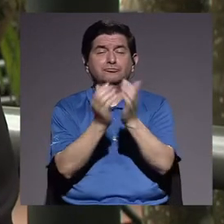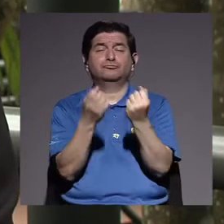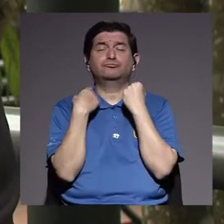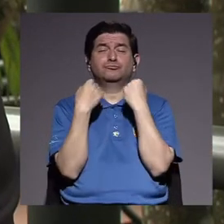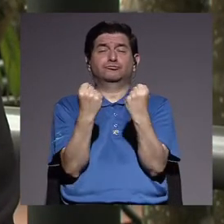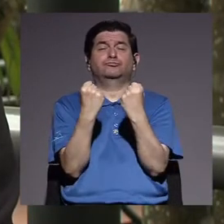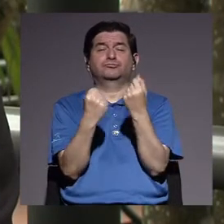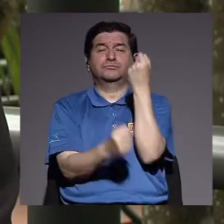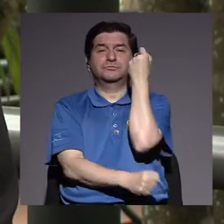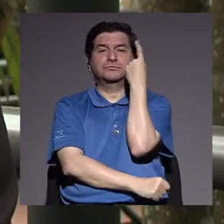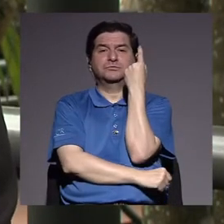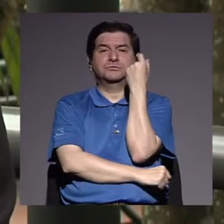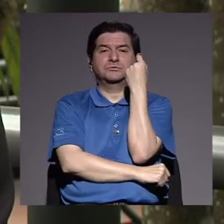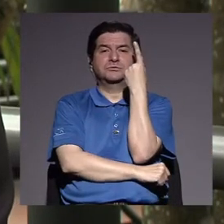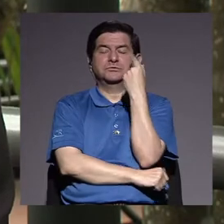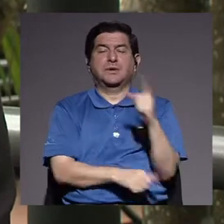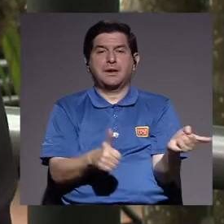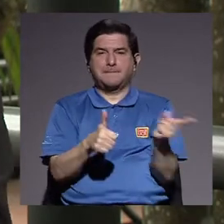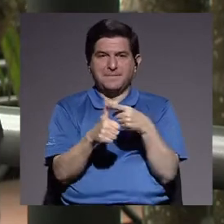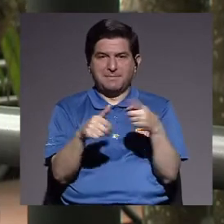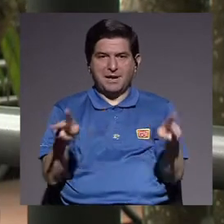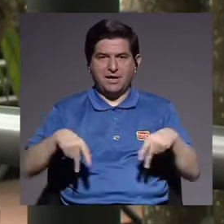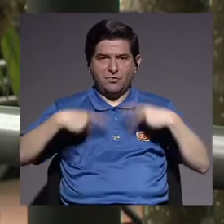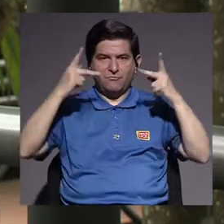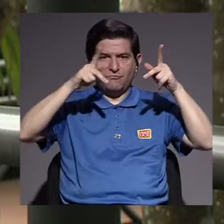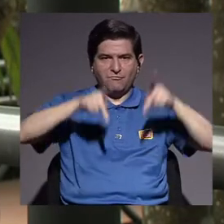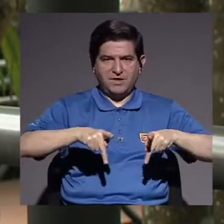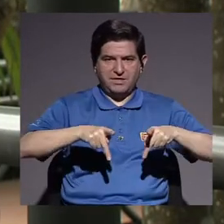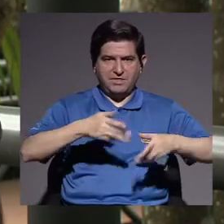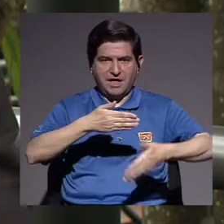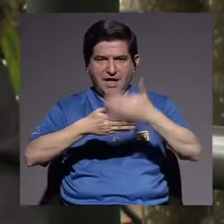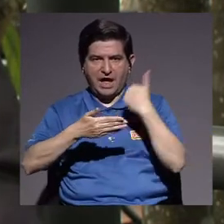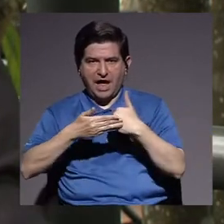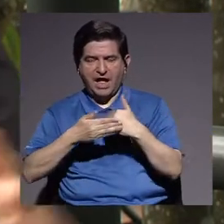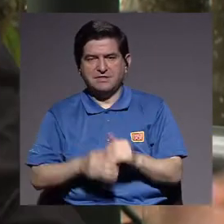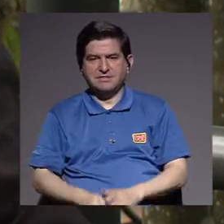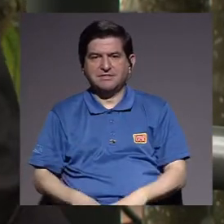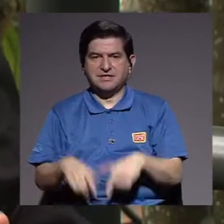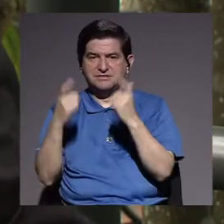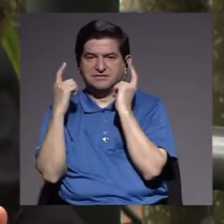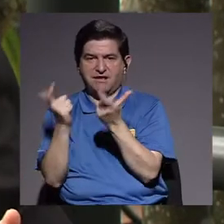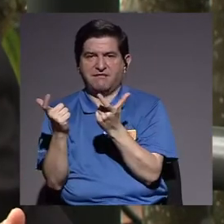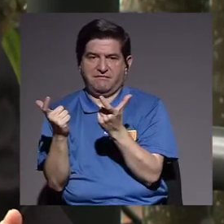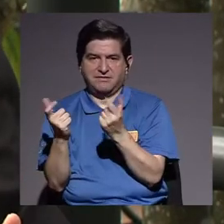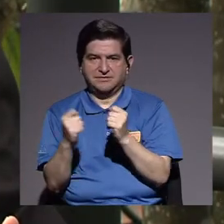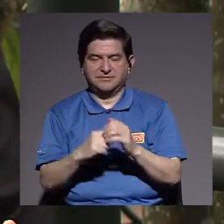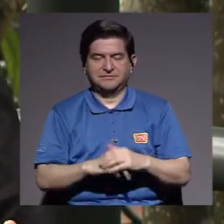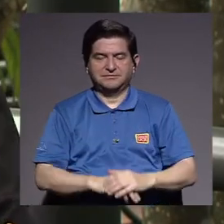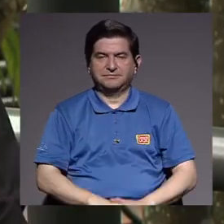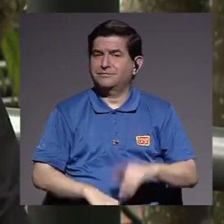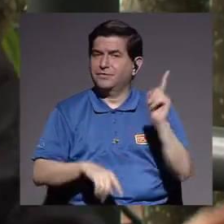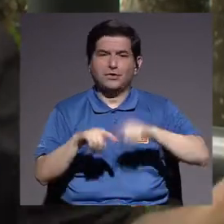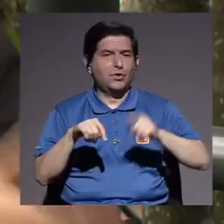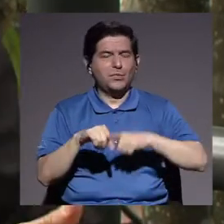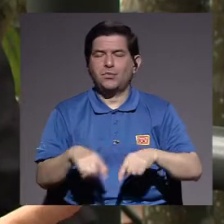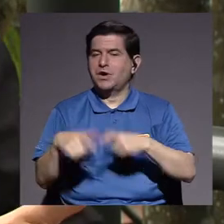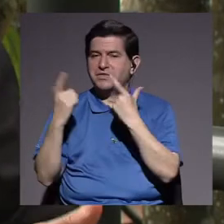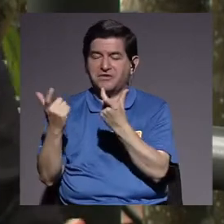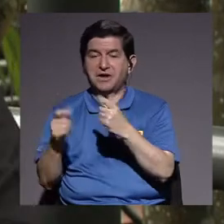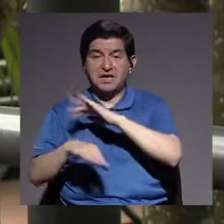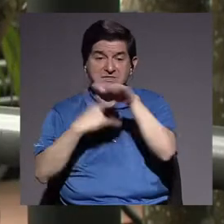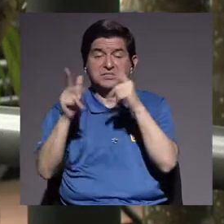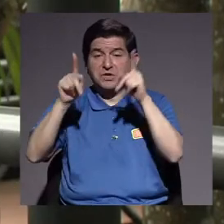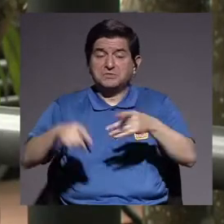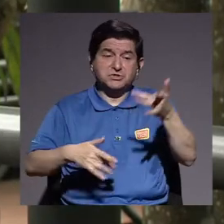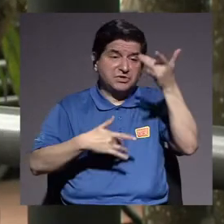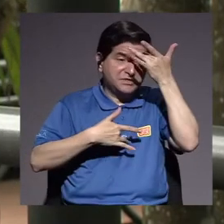fuerte a que entendamos que primero está la vida de las personas antes que la reproducción de la riqueza. No puede haber reproducción de la